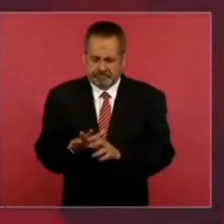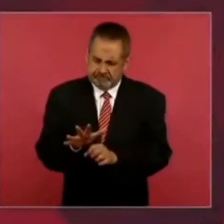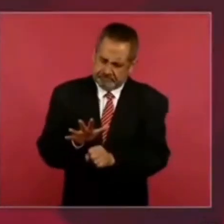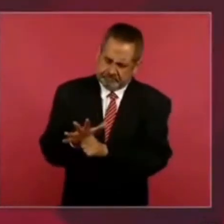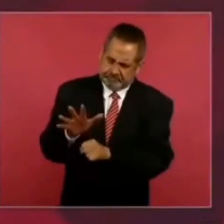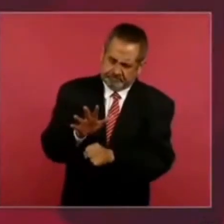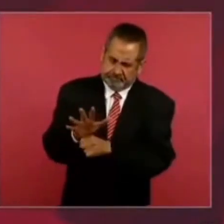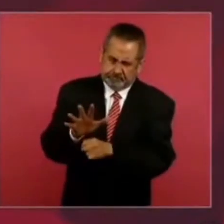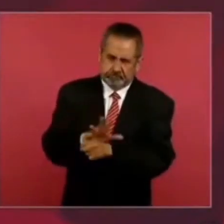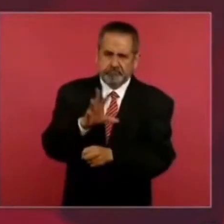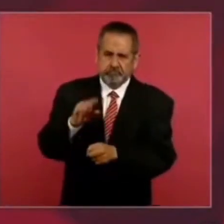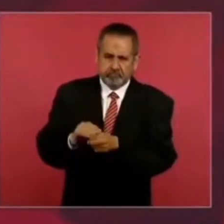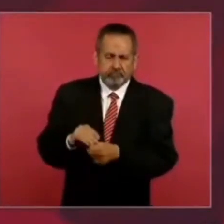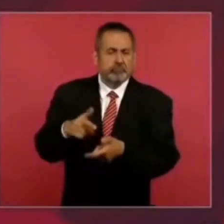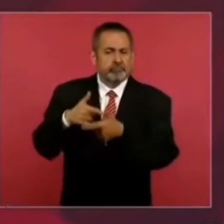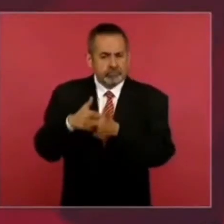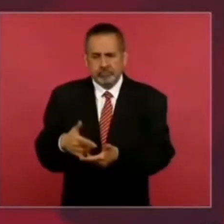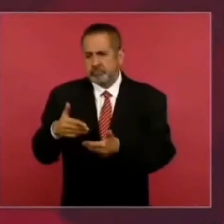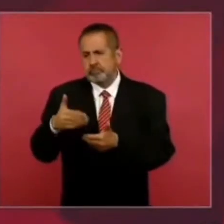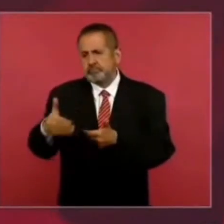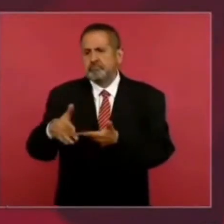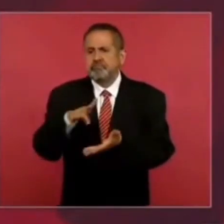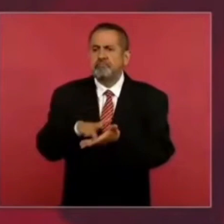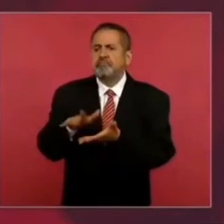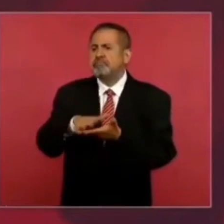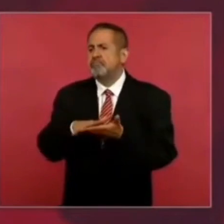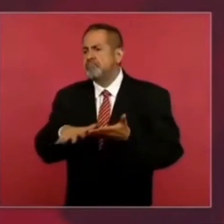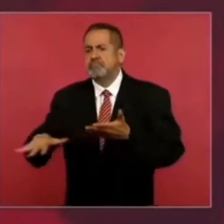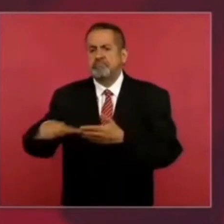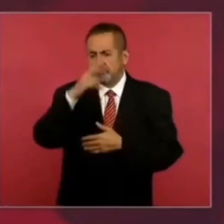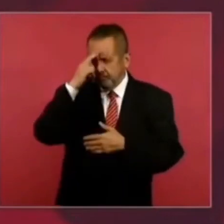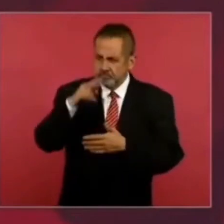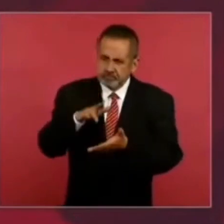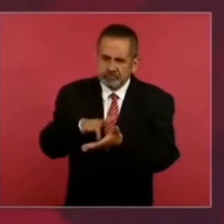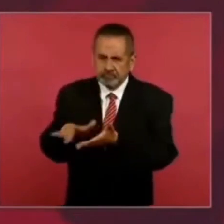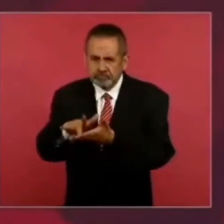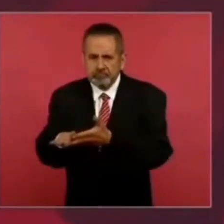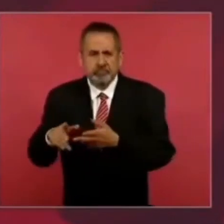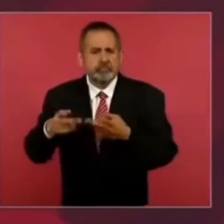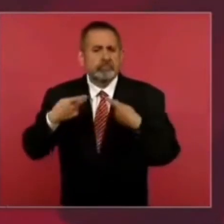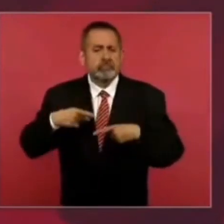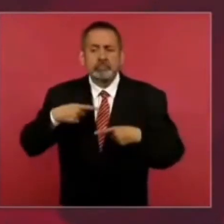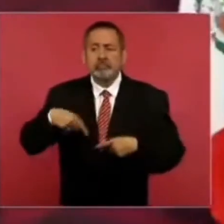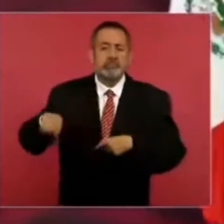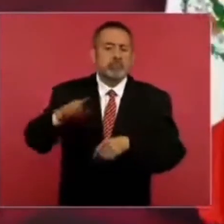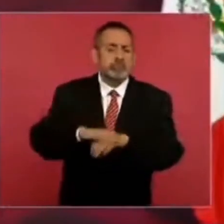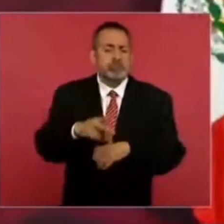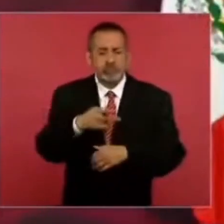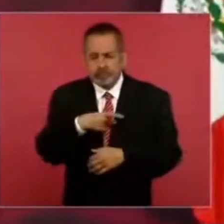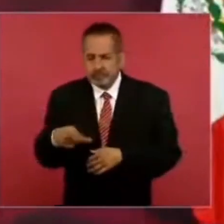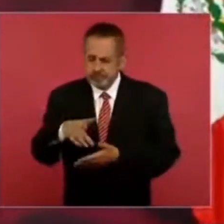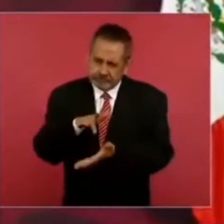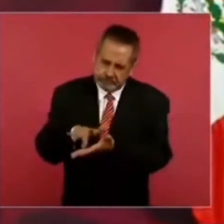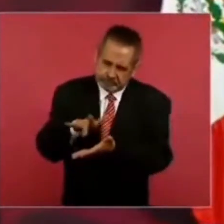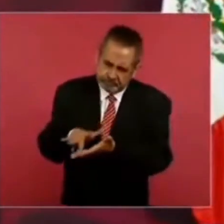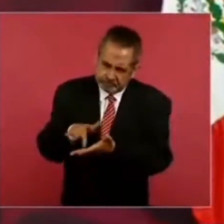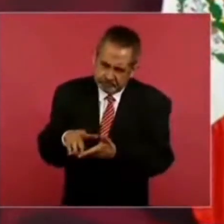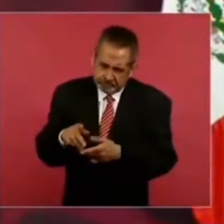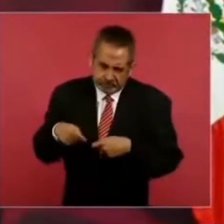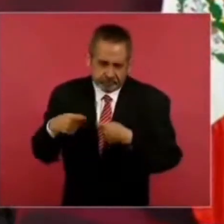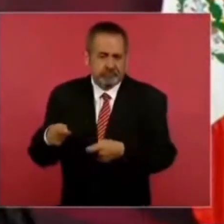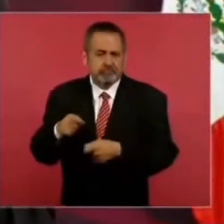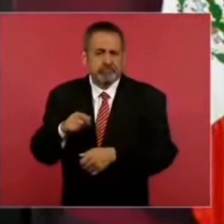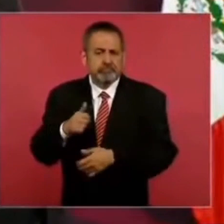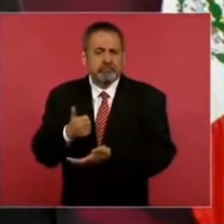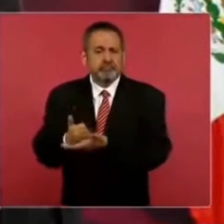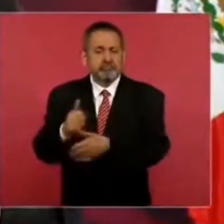para seguir apoyando al pueblo de México, sobre todo a la gente más necesitada. Y